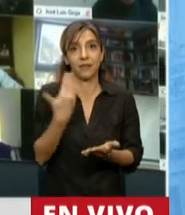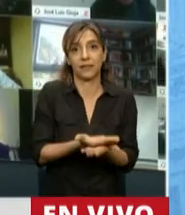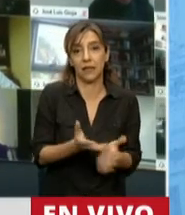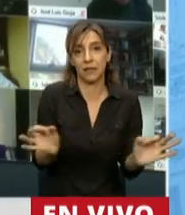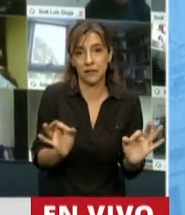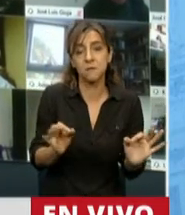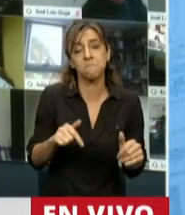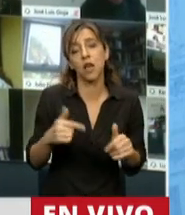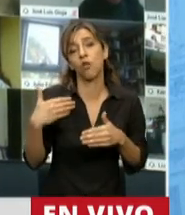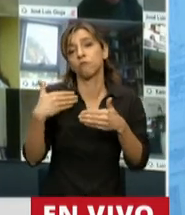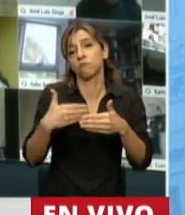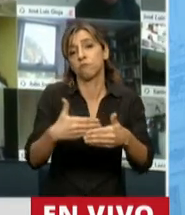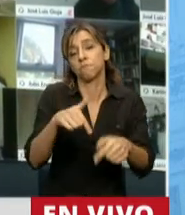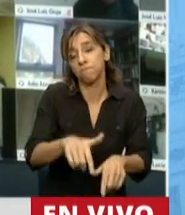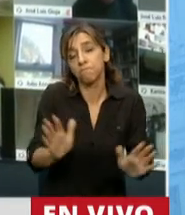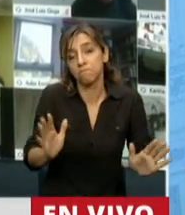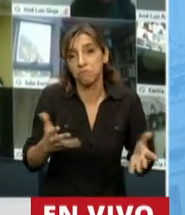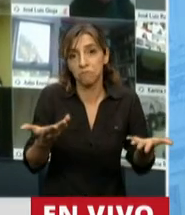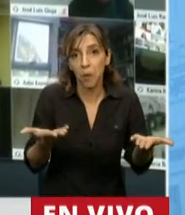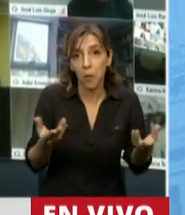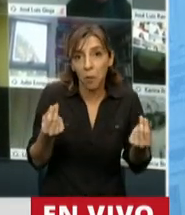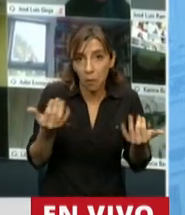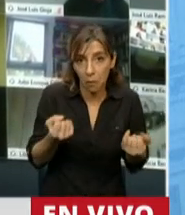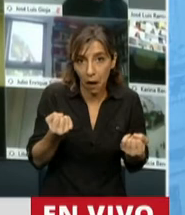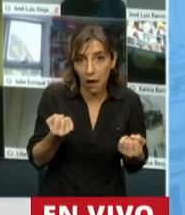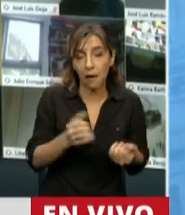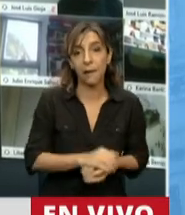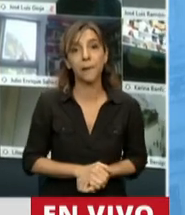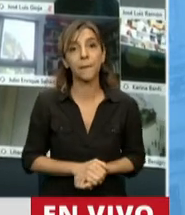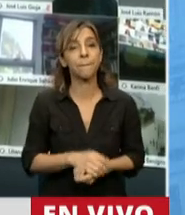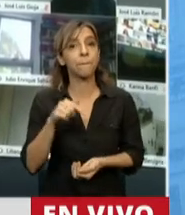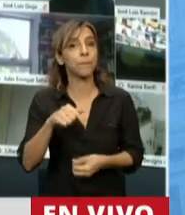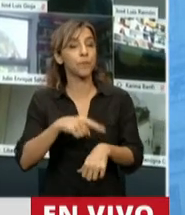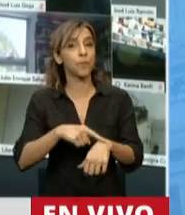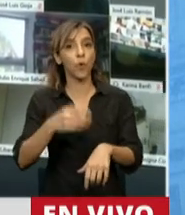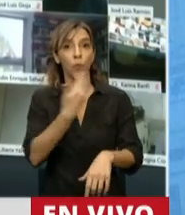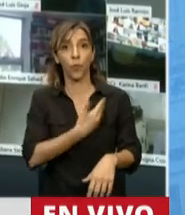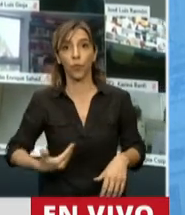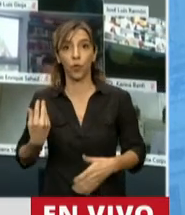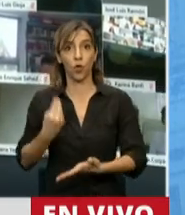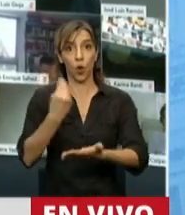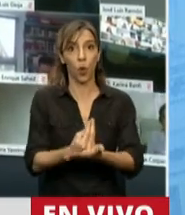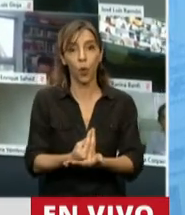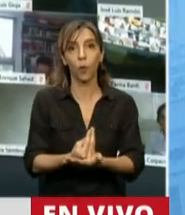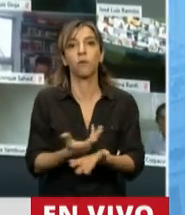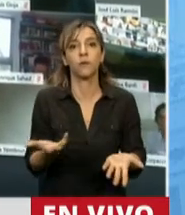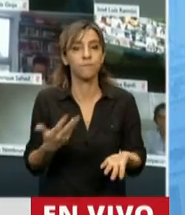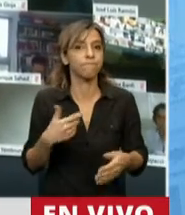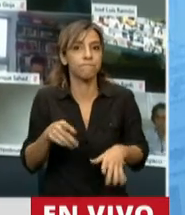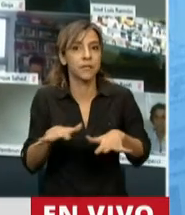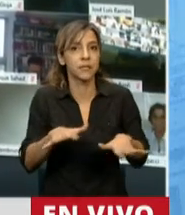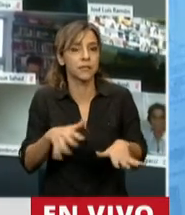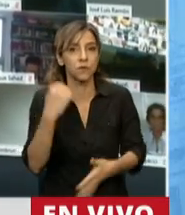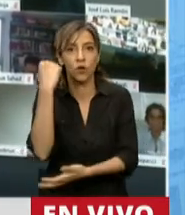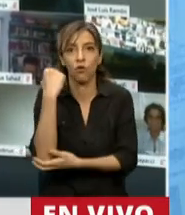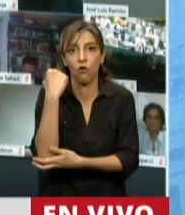está claro que este gobierno inició su mandato con un escenario incierto en muchas variables macroeconómicas a